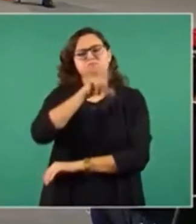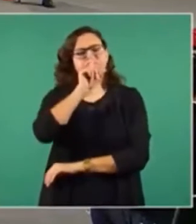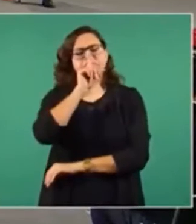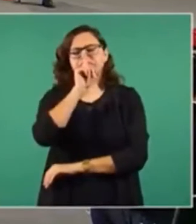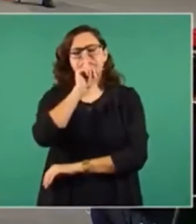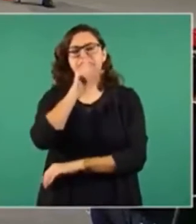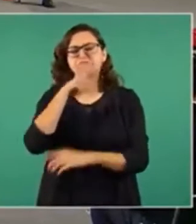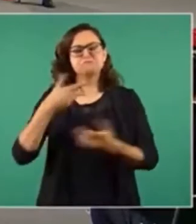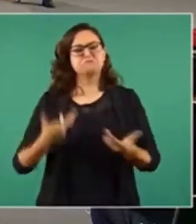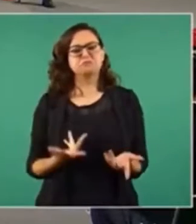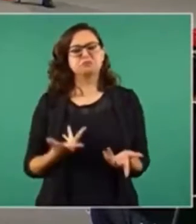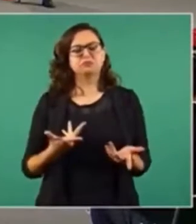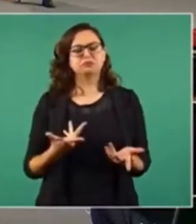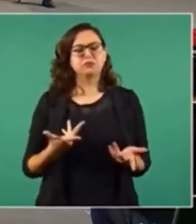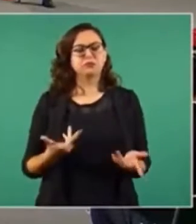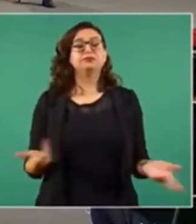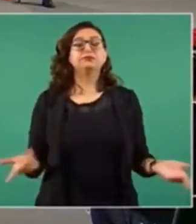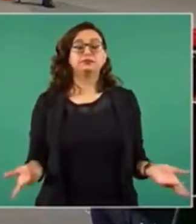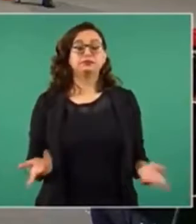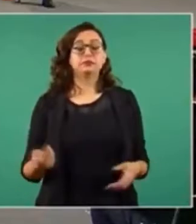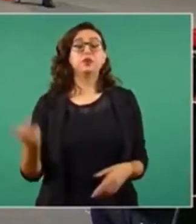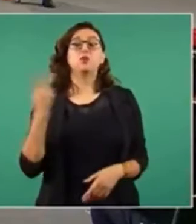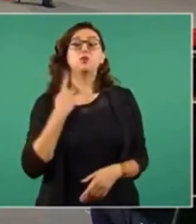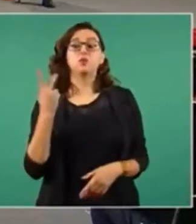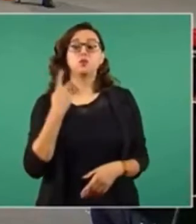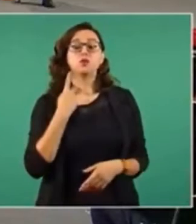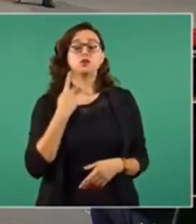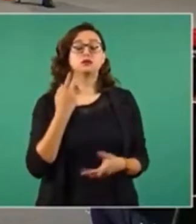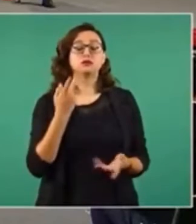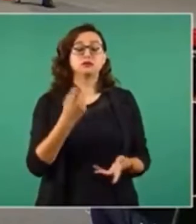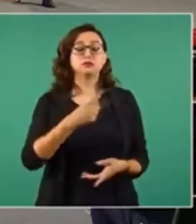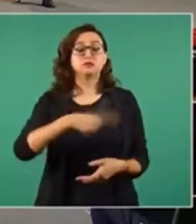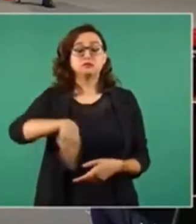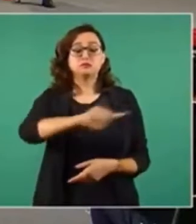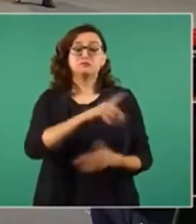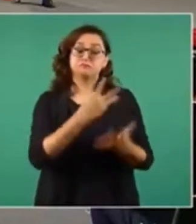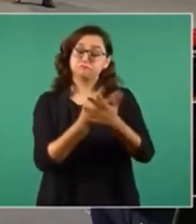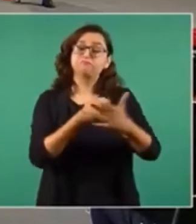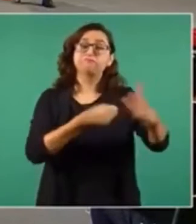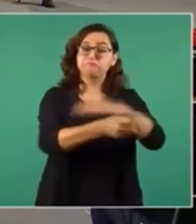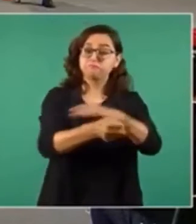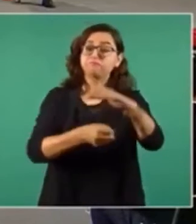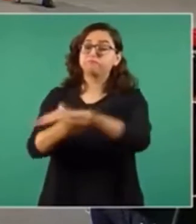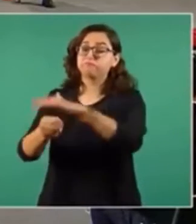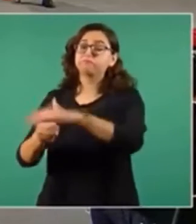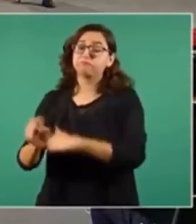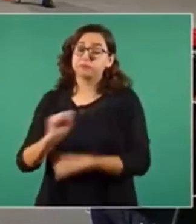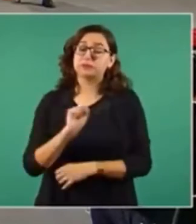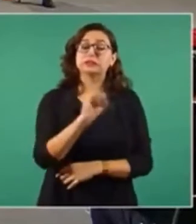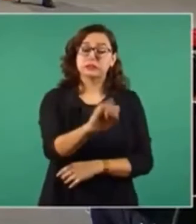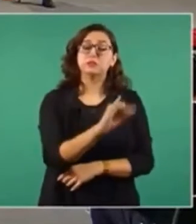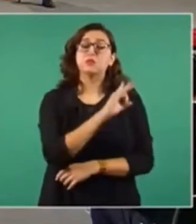Puede haber políticos presos, pero no presos políticos.